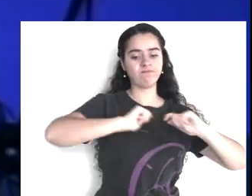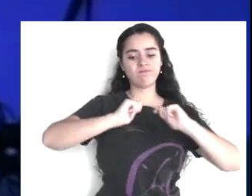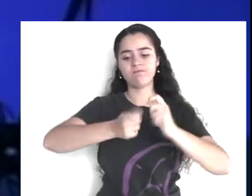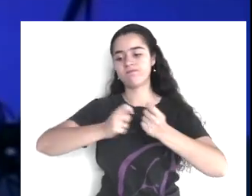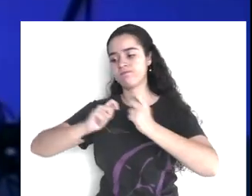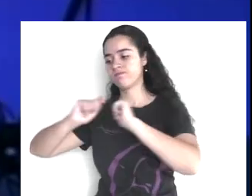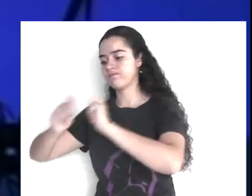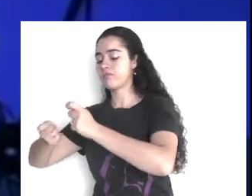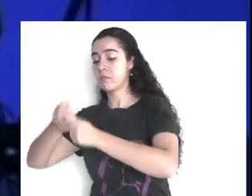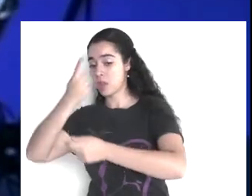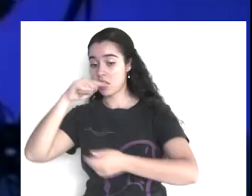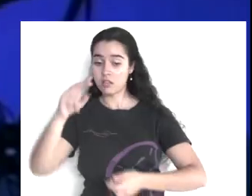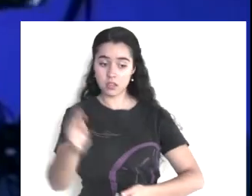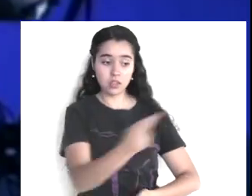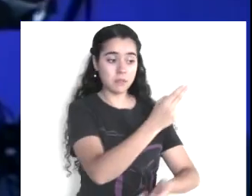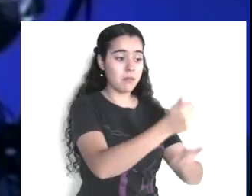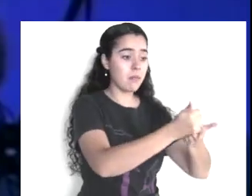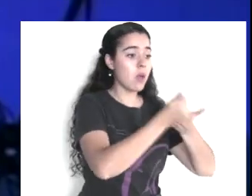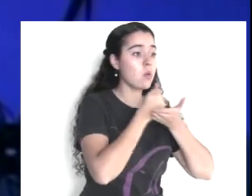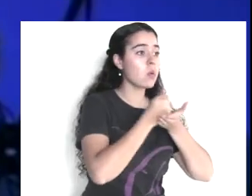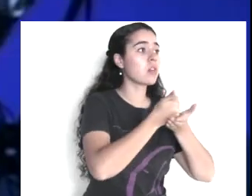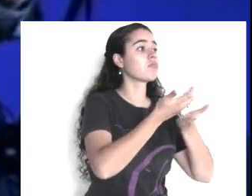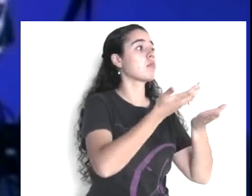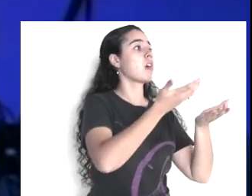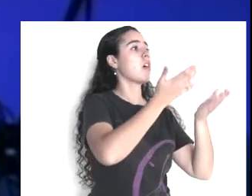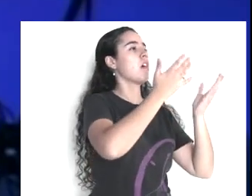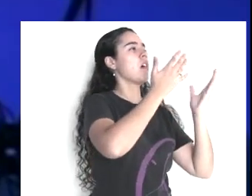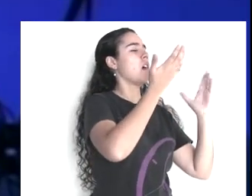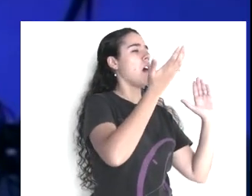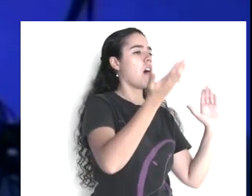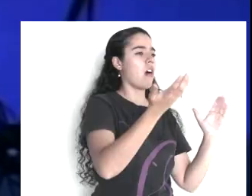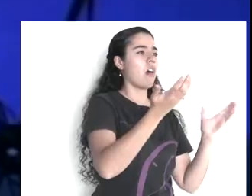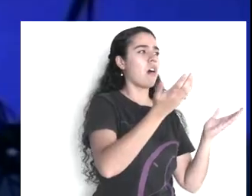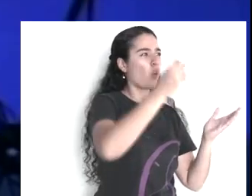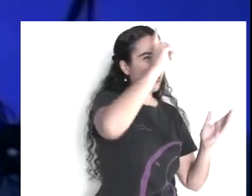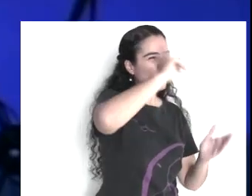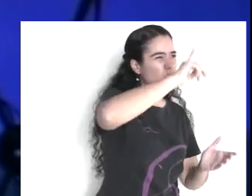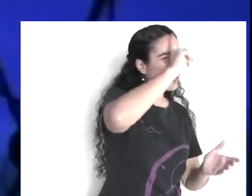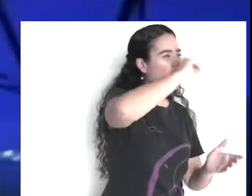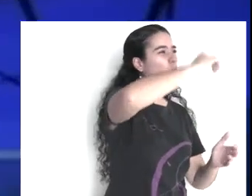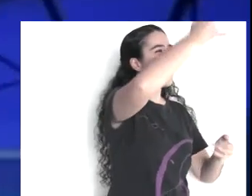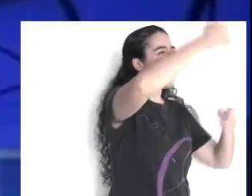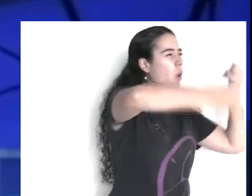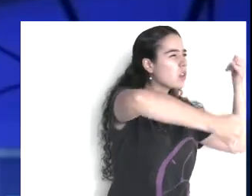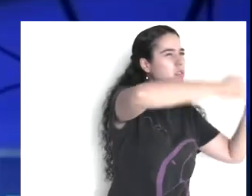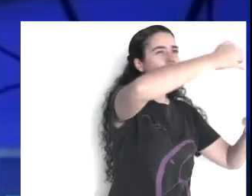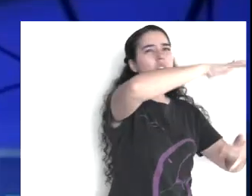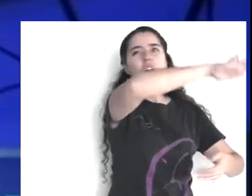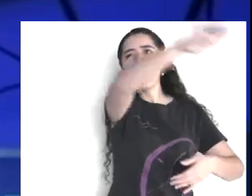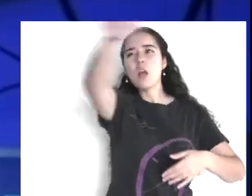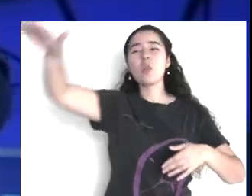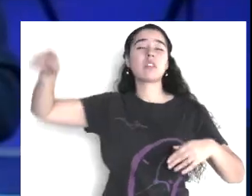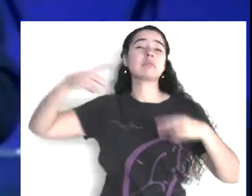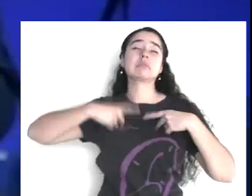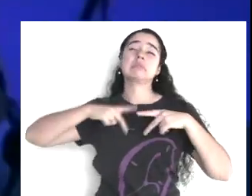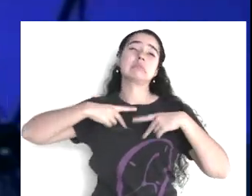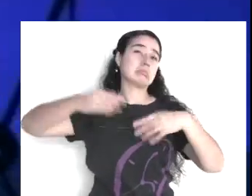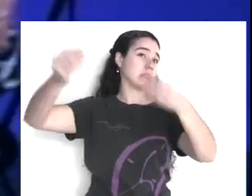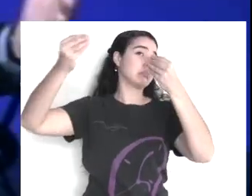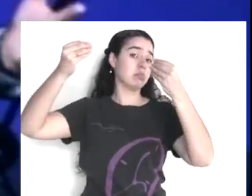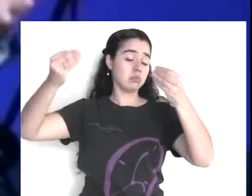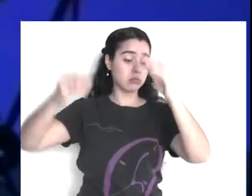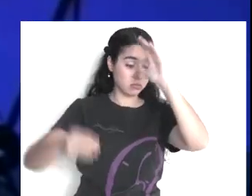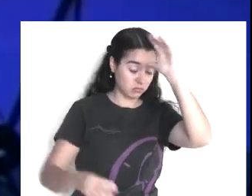sentada, escuchando, la acusación, de una persona, contra otra, pero también la defensa, de esta persona,